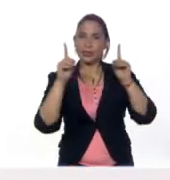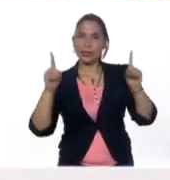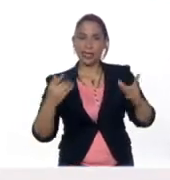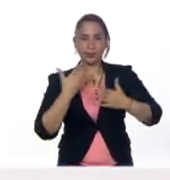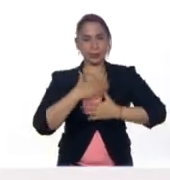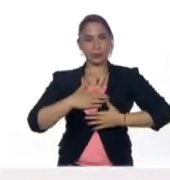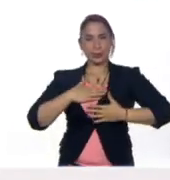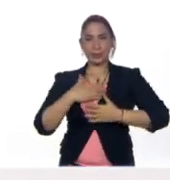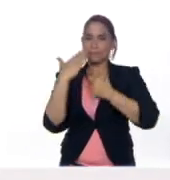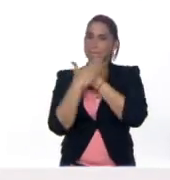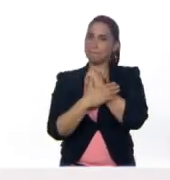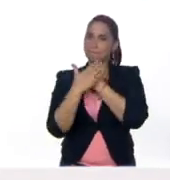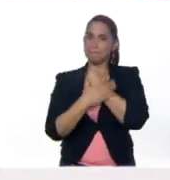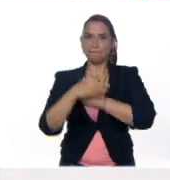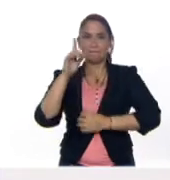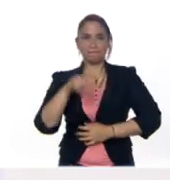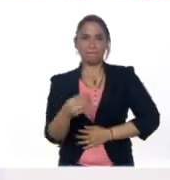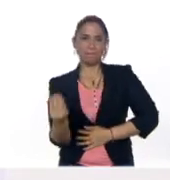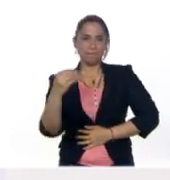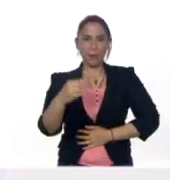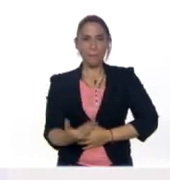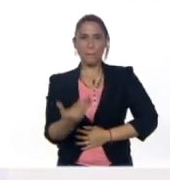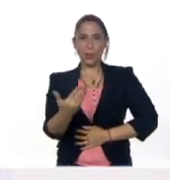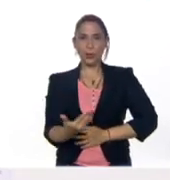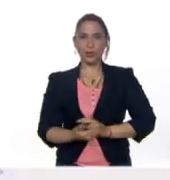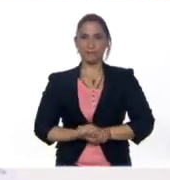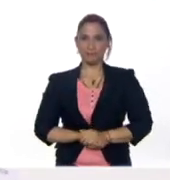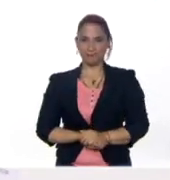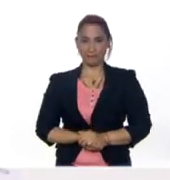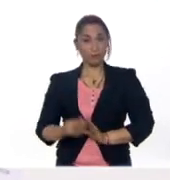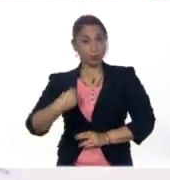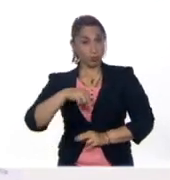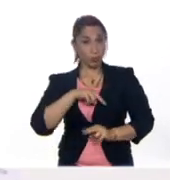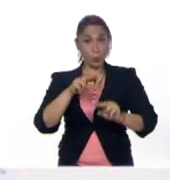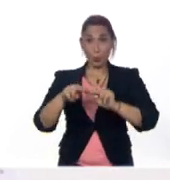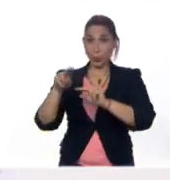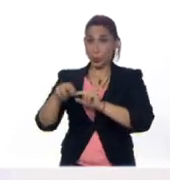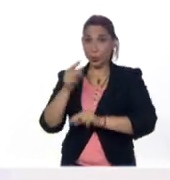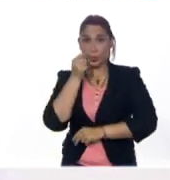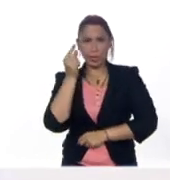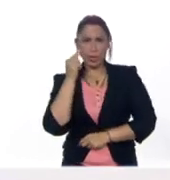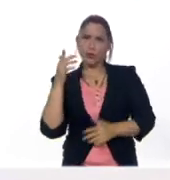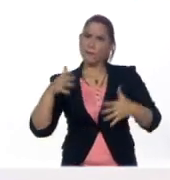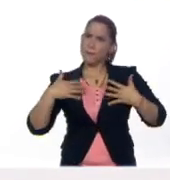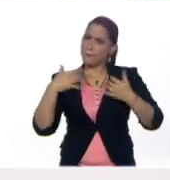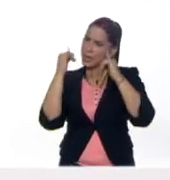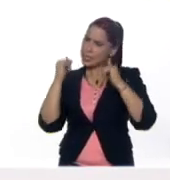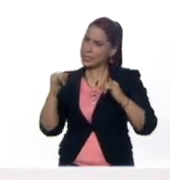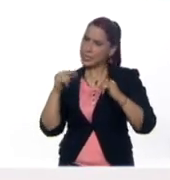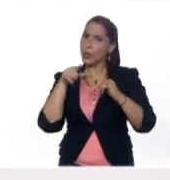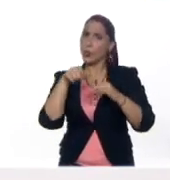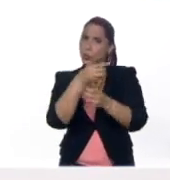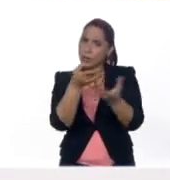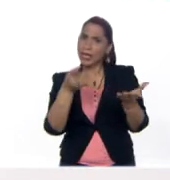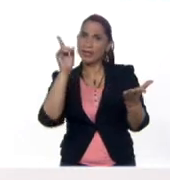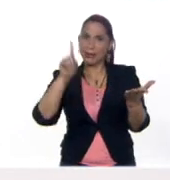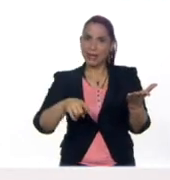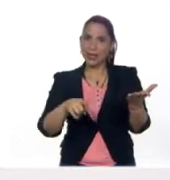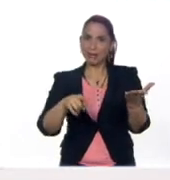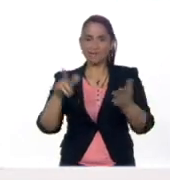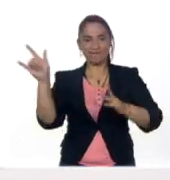afectividad Y lo más importante, que nuestros niños y niñas sean felices Y ustedes también lo sean